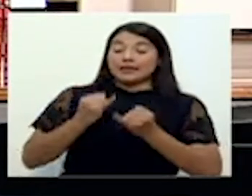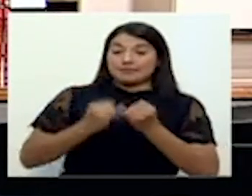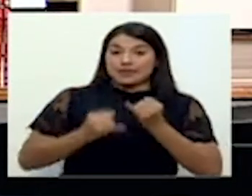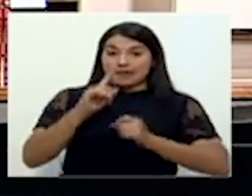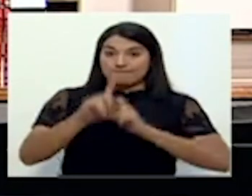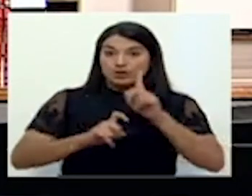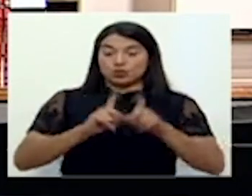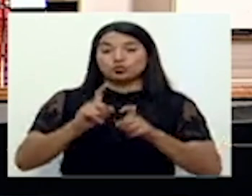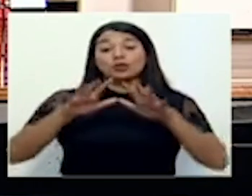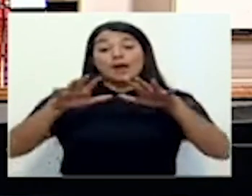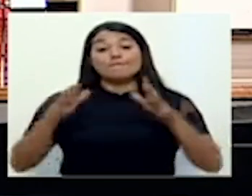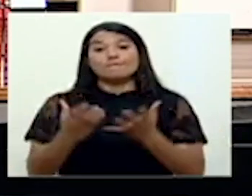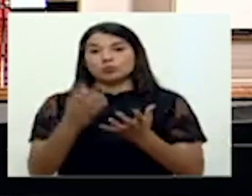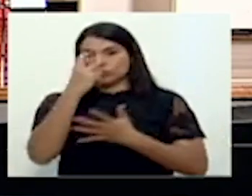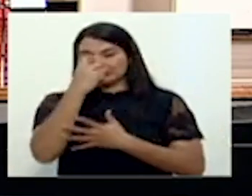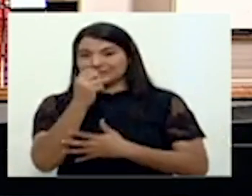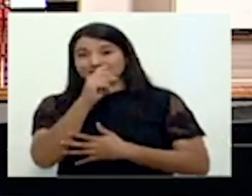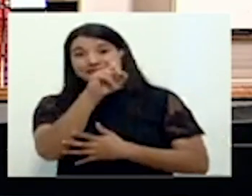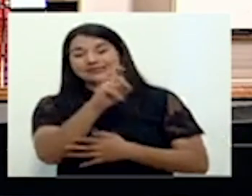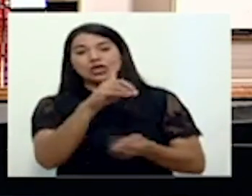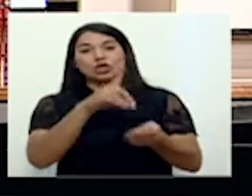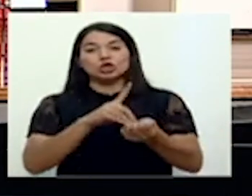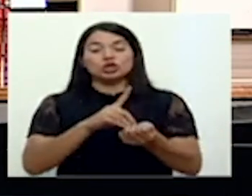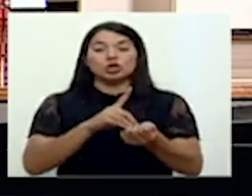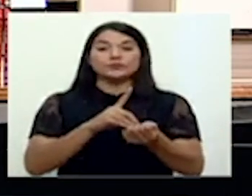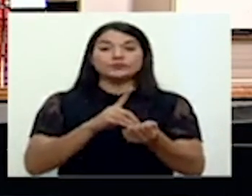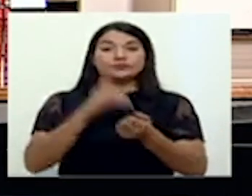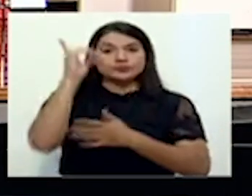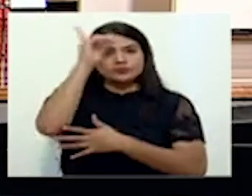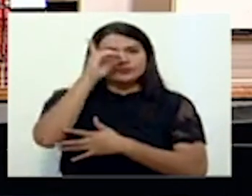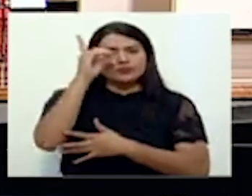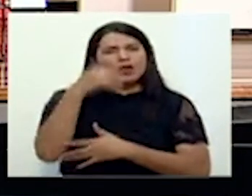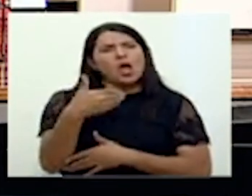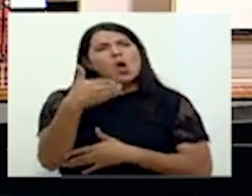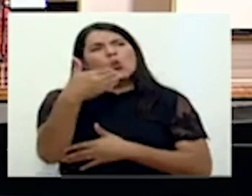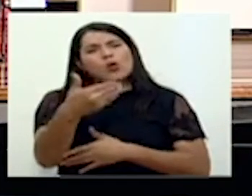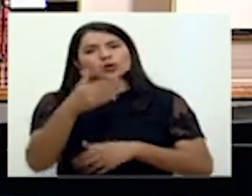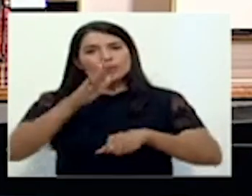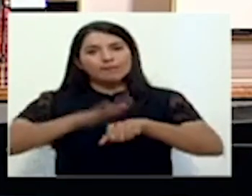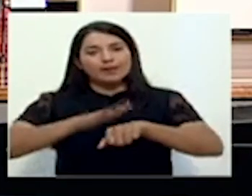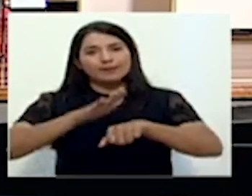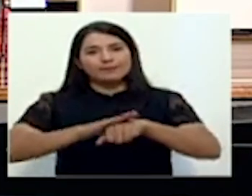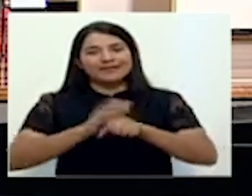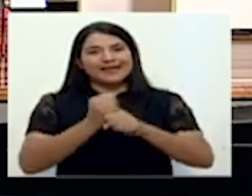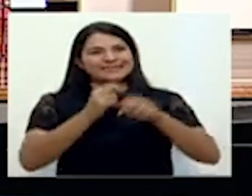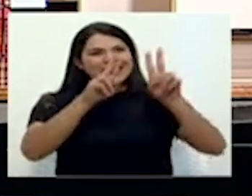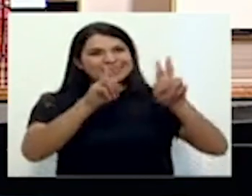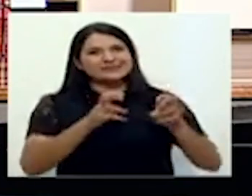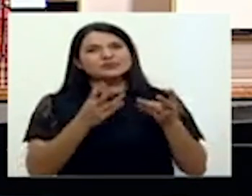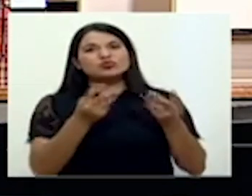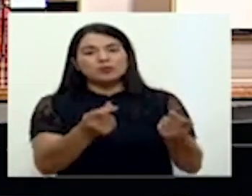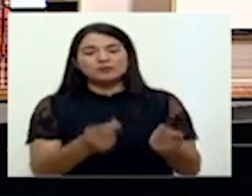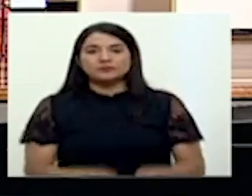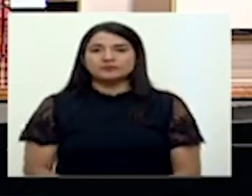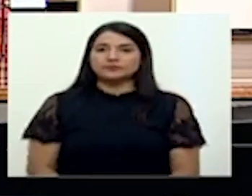consulta Mundo Escazú al doctor Daniel Salas. ¿Para cuándo se van a autorizar las pruebas rápidas?